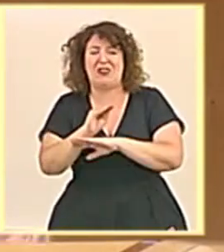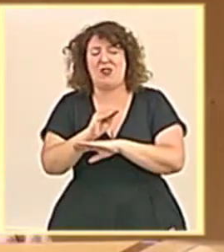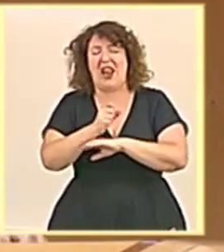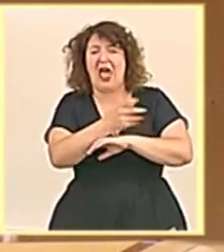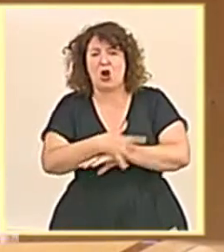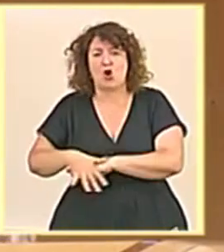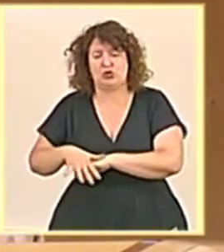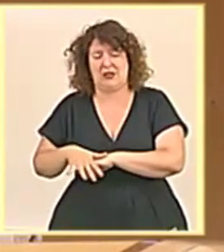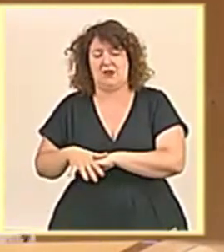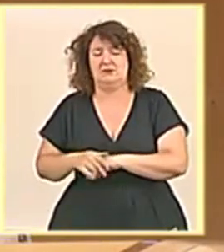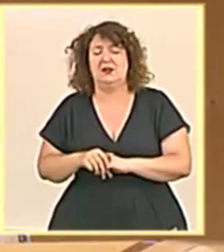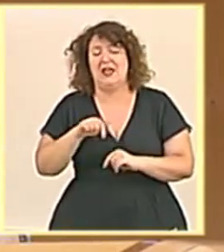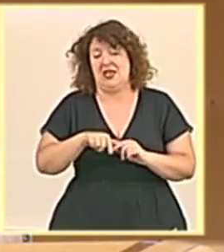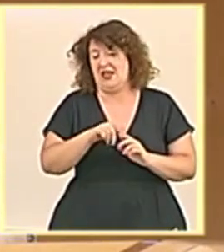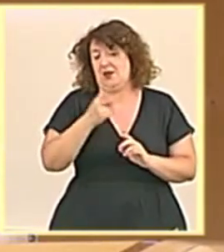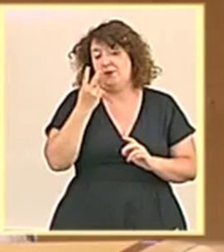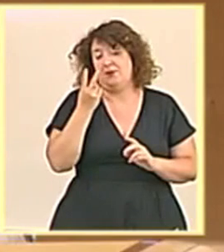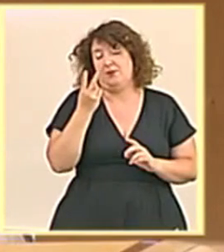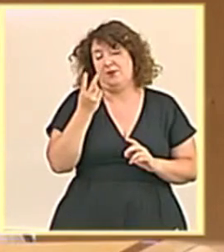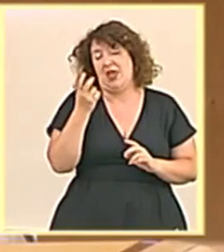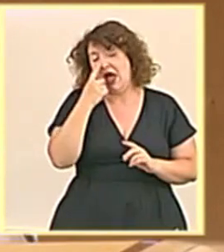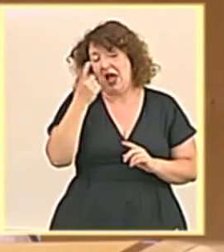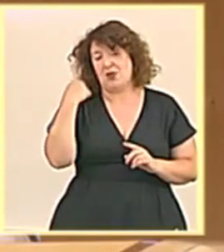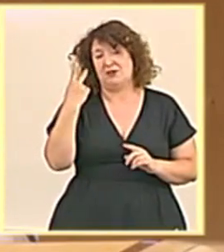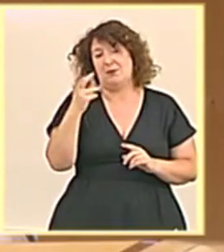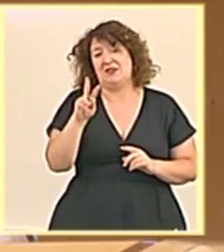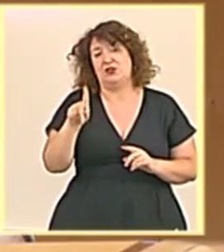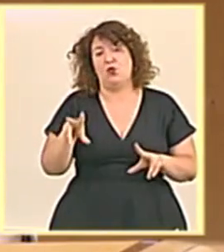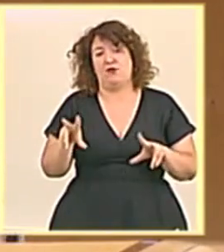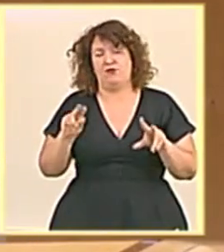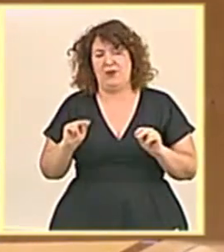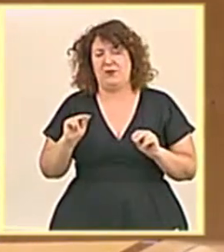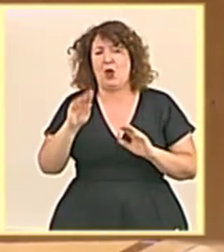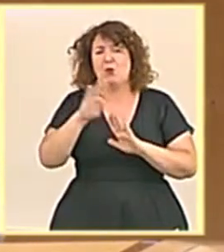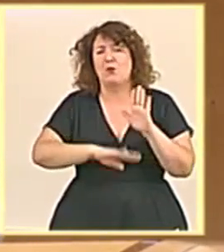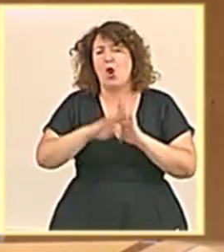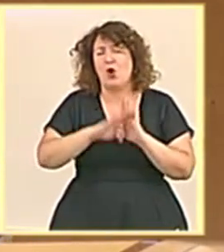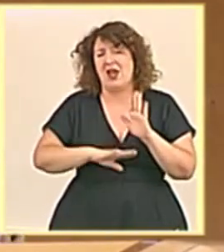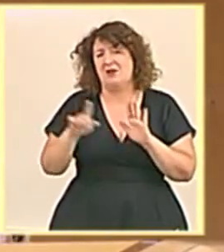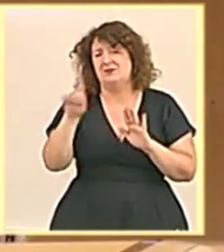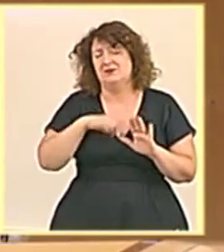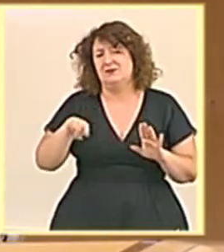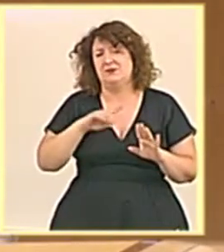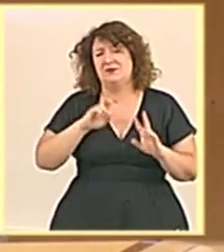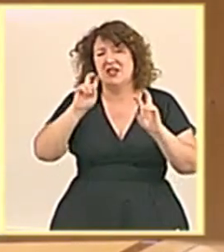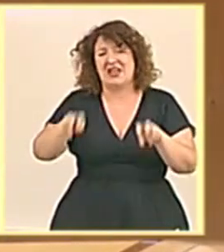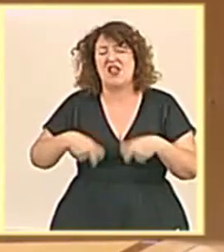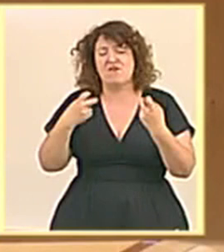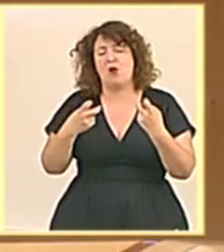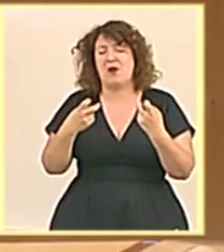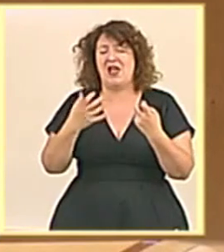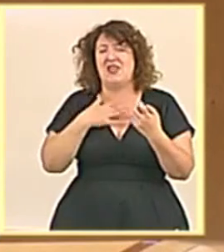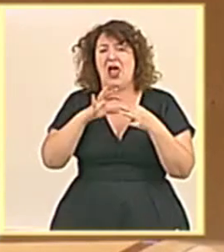finalizamos en el año 2021. Este programa, financiado con cargo al apoyo de las reformas